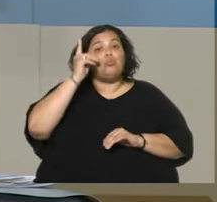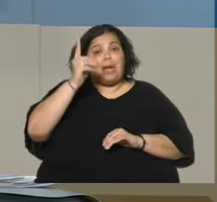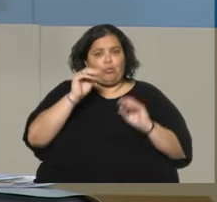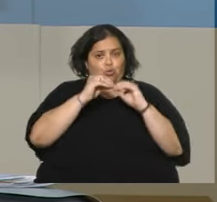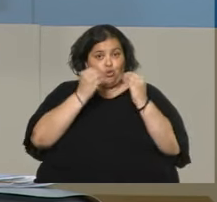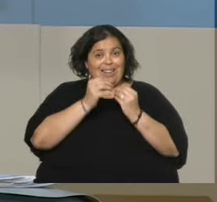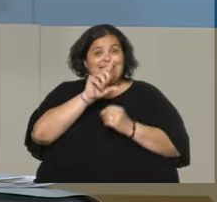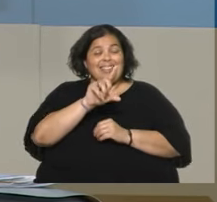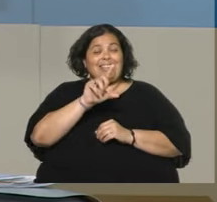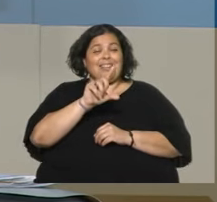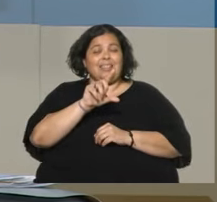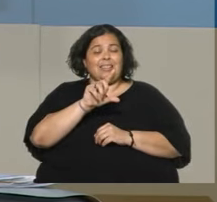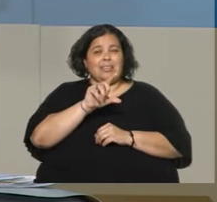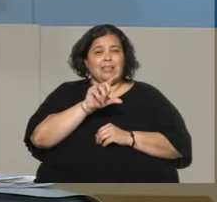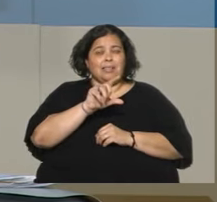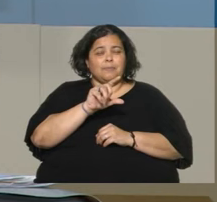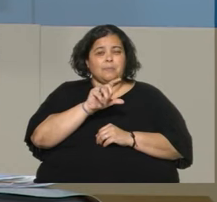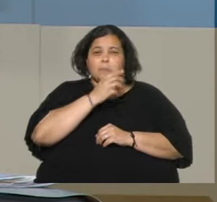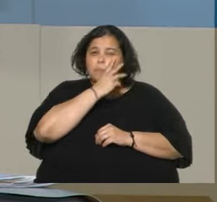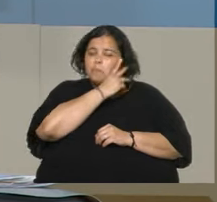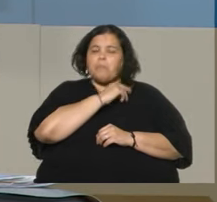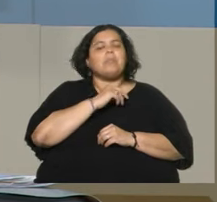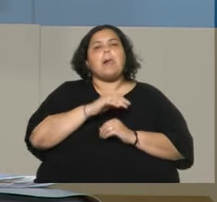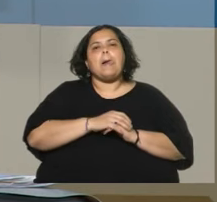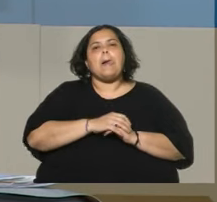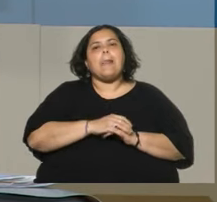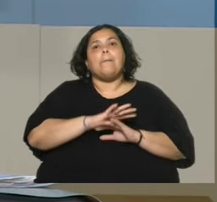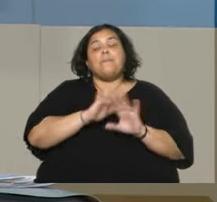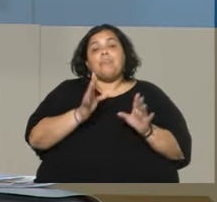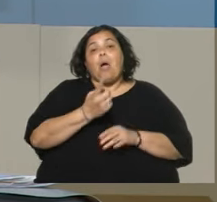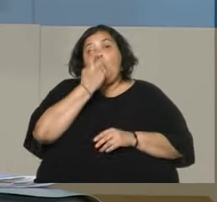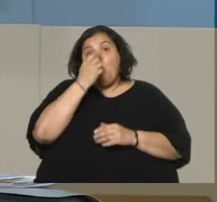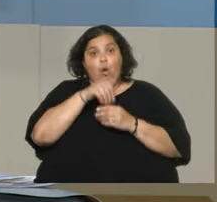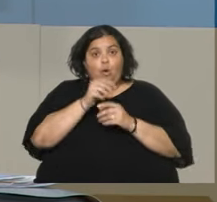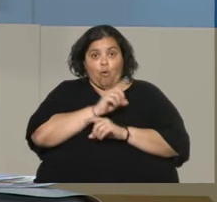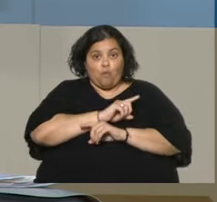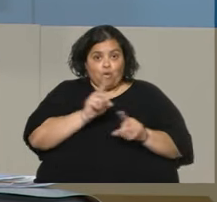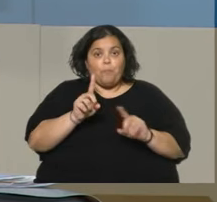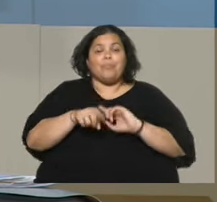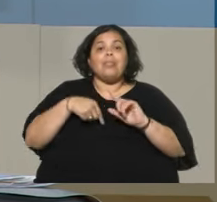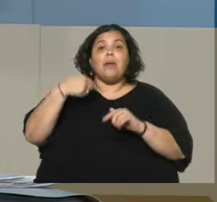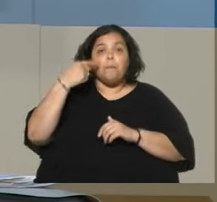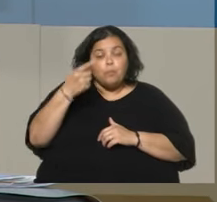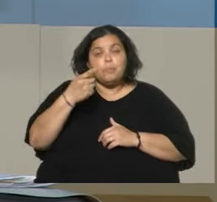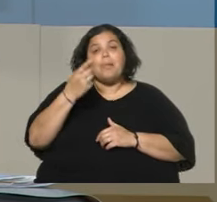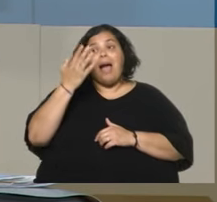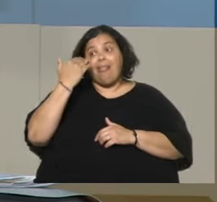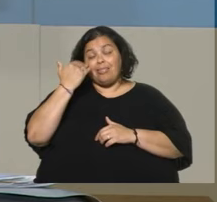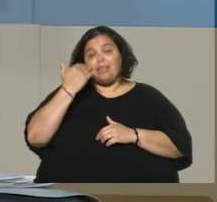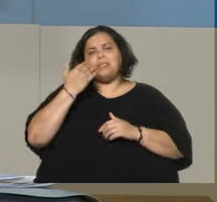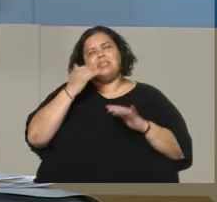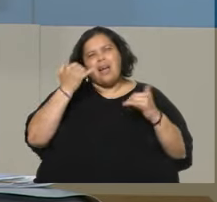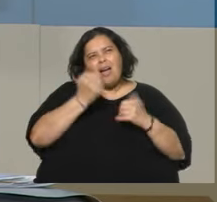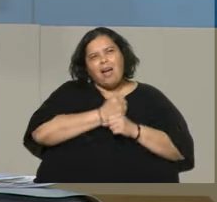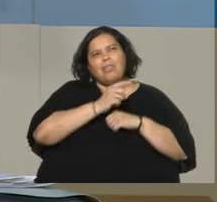Llevó un trabajo que tuvo su primer inicio en la legislatura pasada, después se archivó y lo desarchivamos en esta legislatura. Y lo que